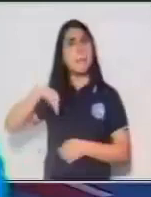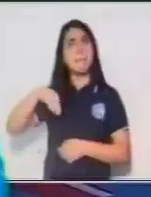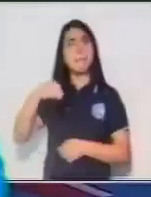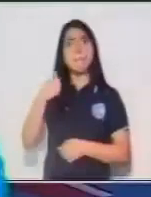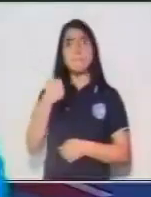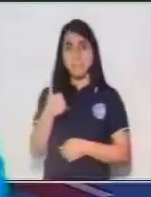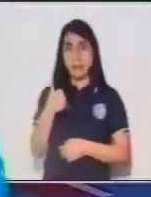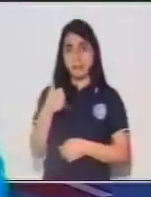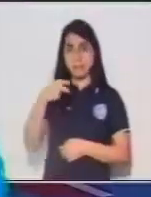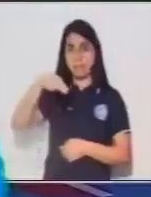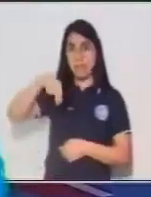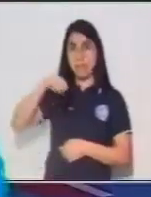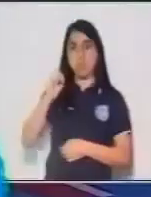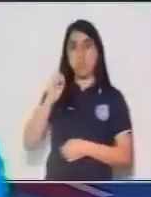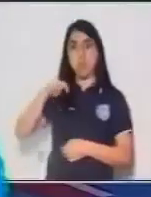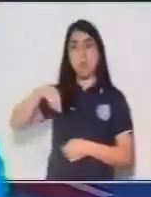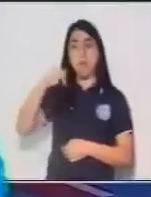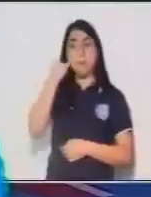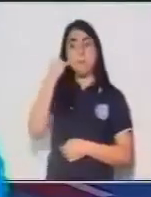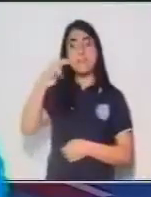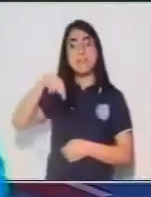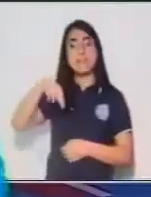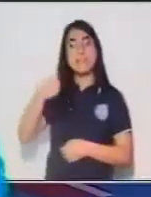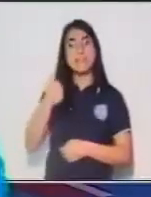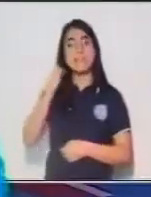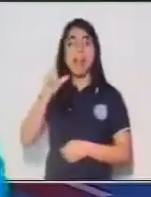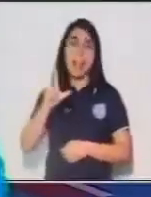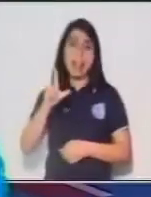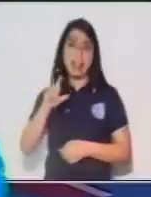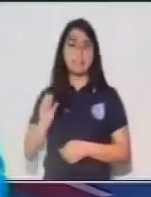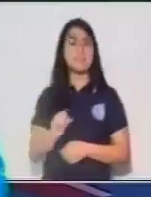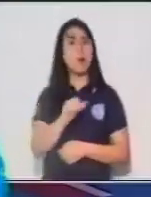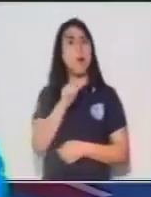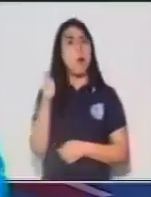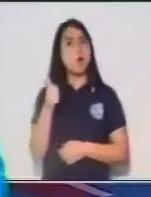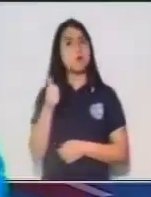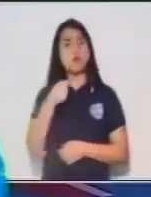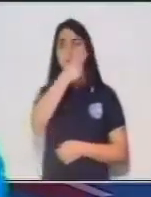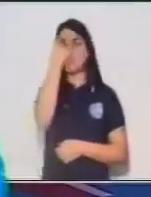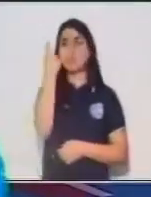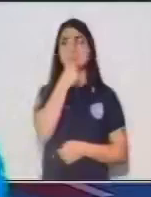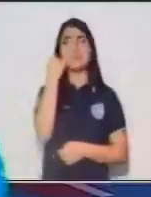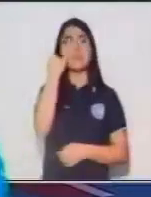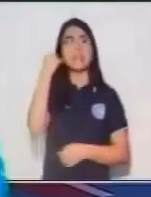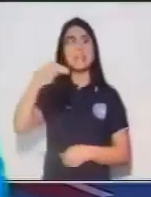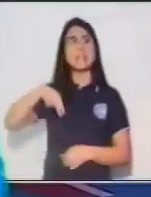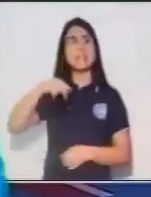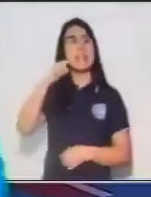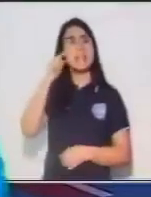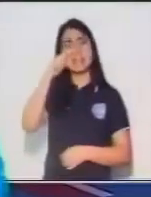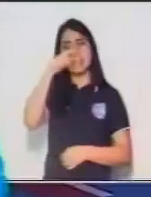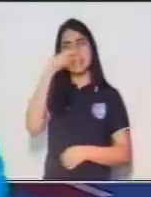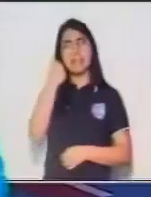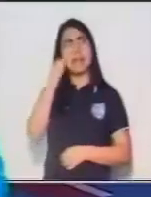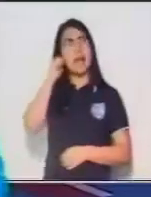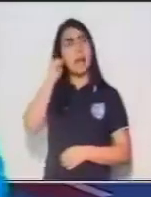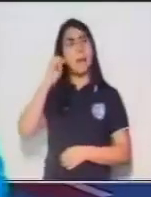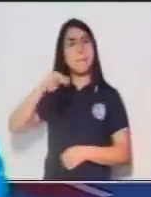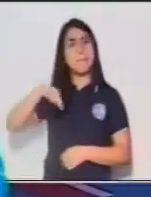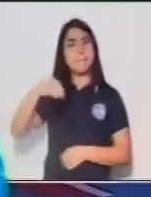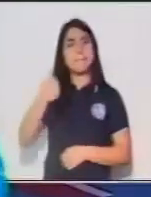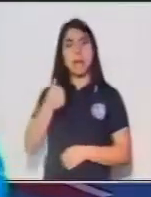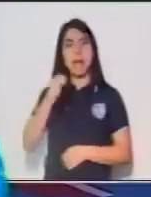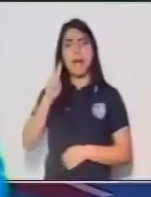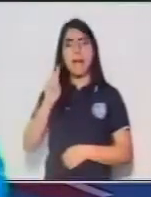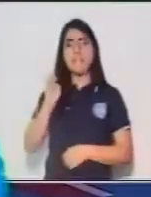pronombre o a un sustantivo. Y en el predicado, un sintagma verbal, pues es aquel que tiene como núcleo un verbo.